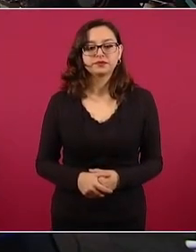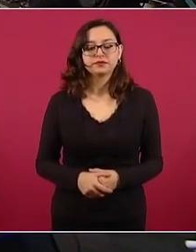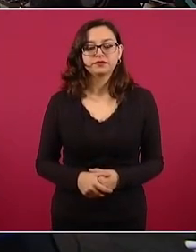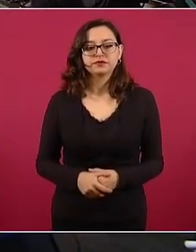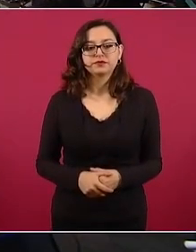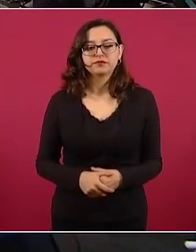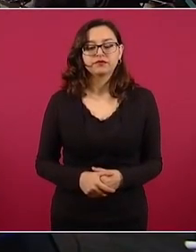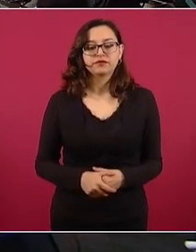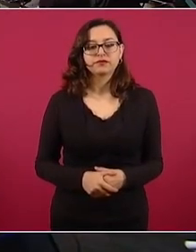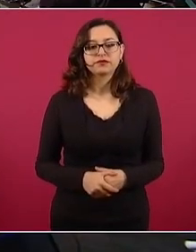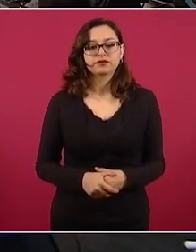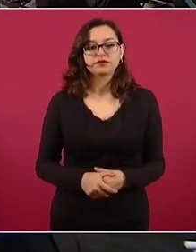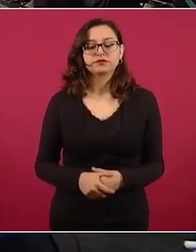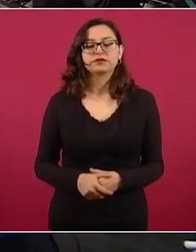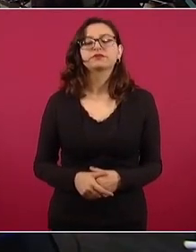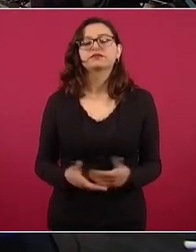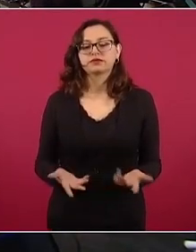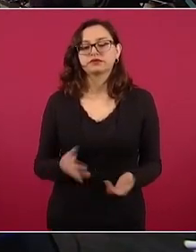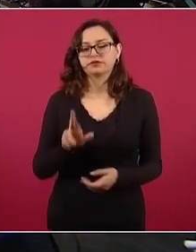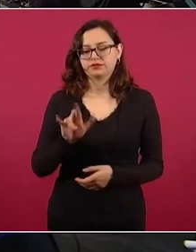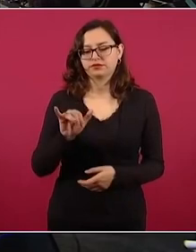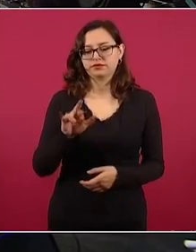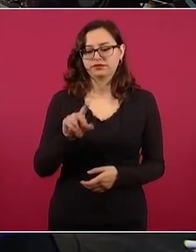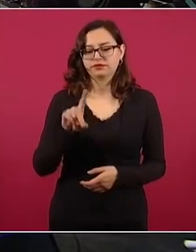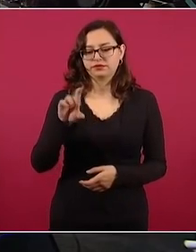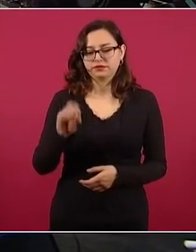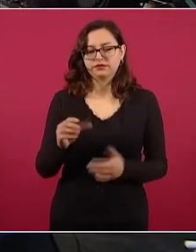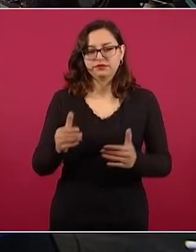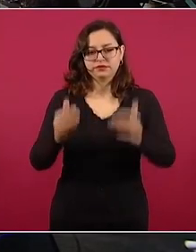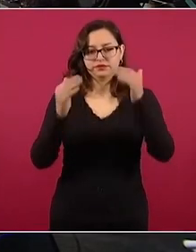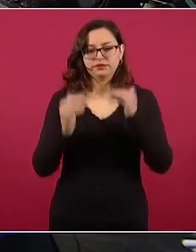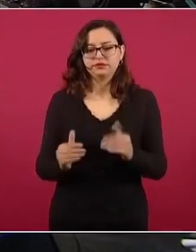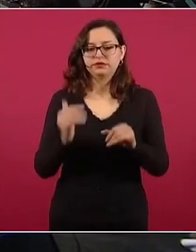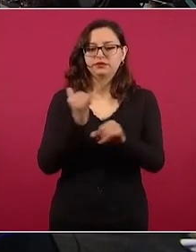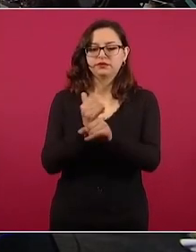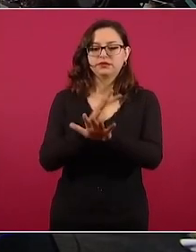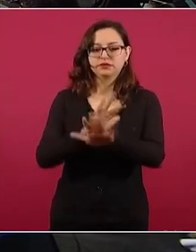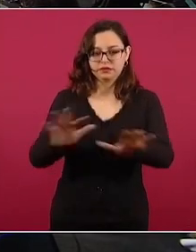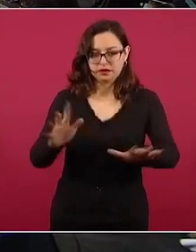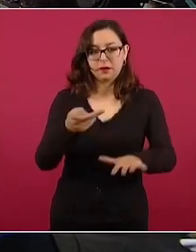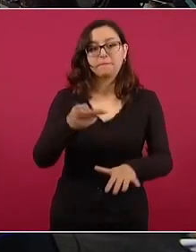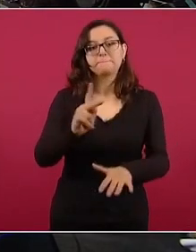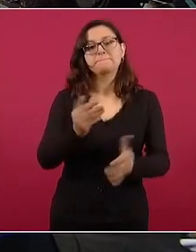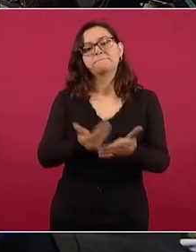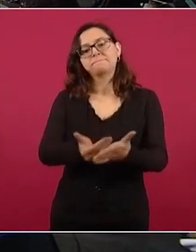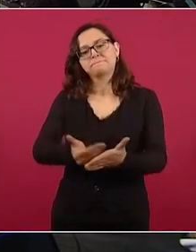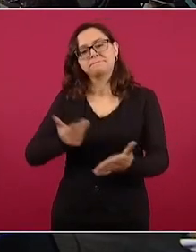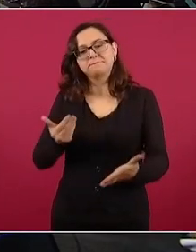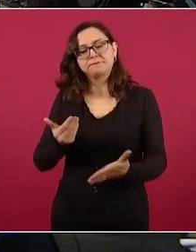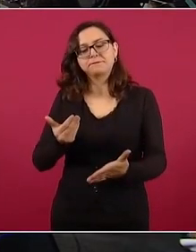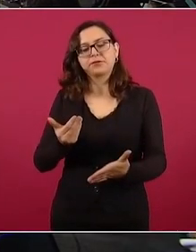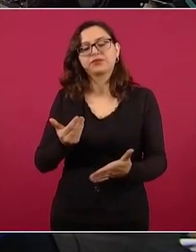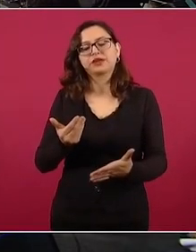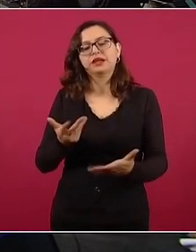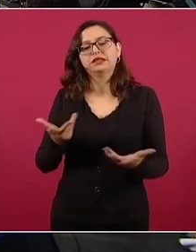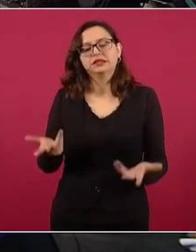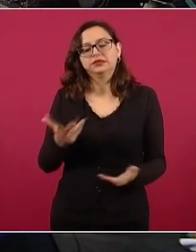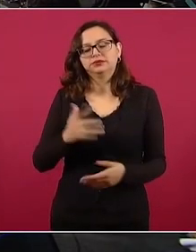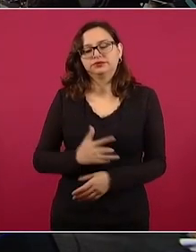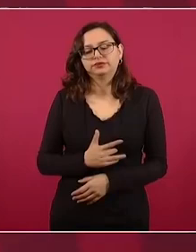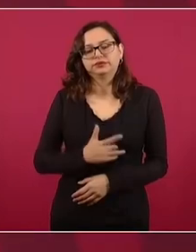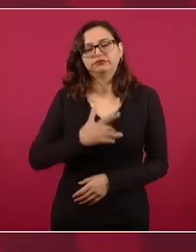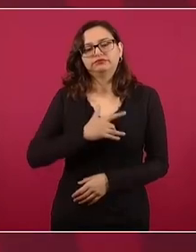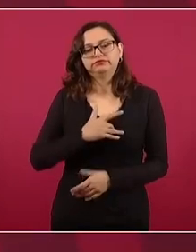a informar Ricardo Mejía, pero quiero enviar un pésame al